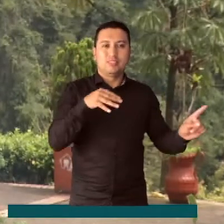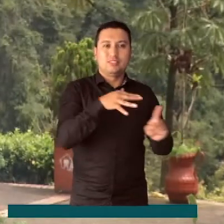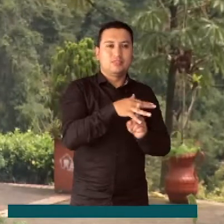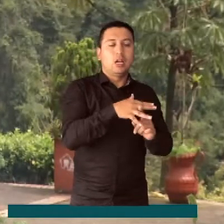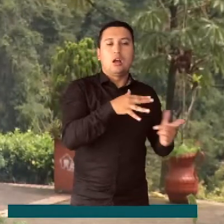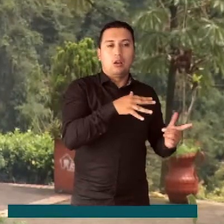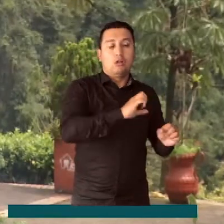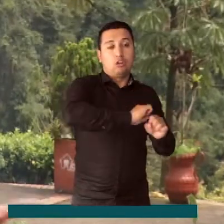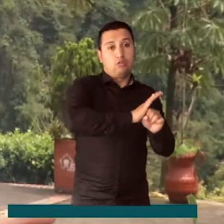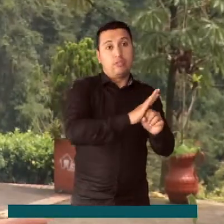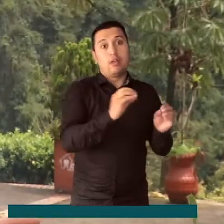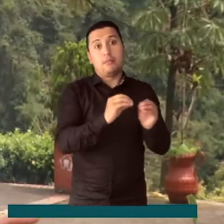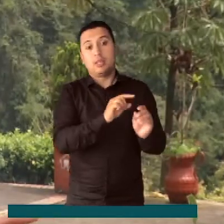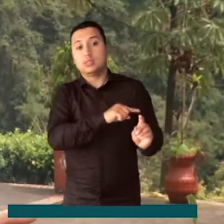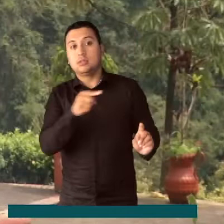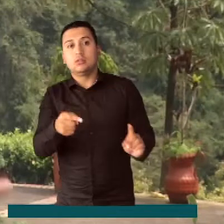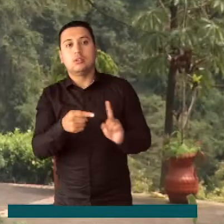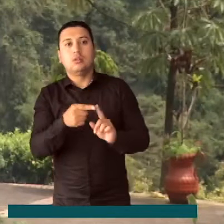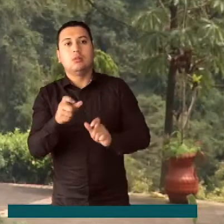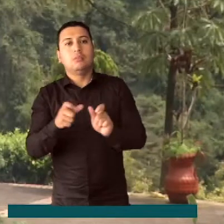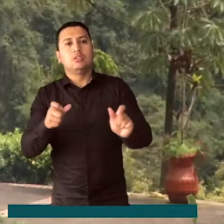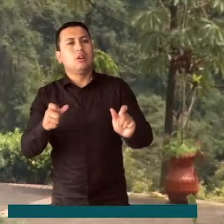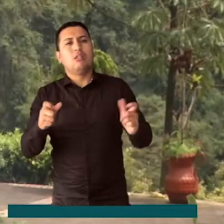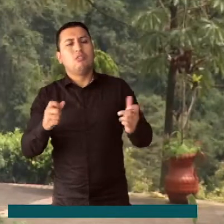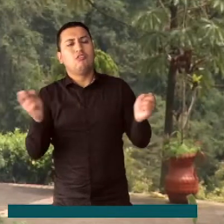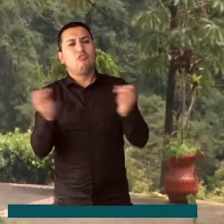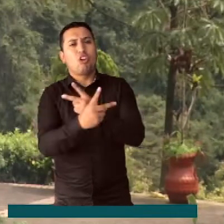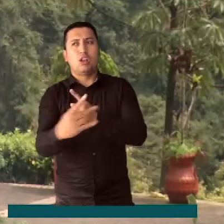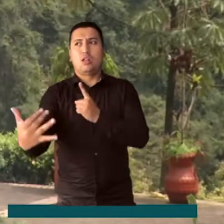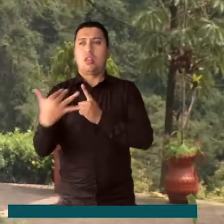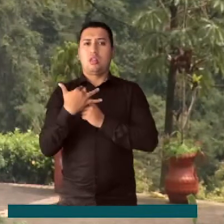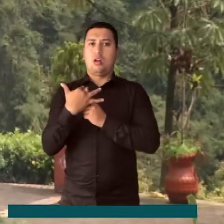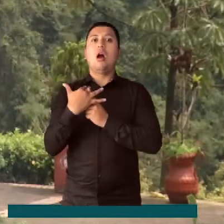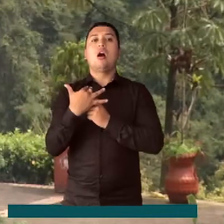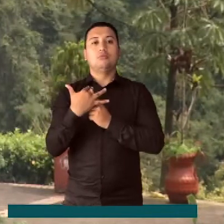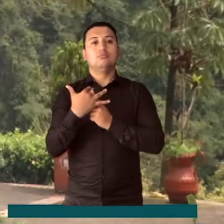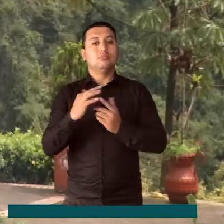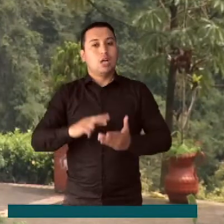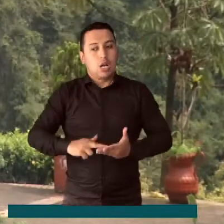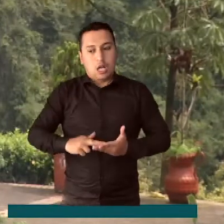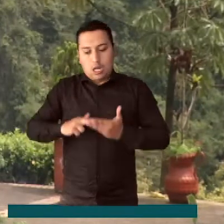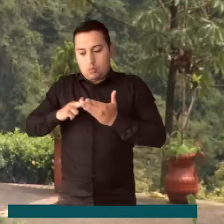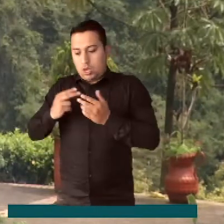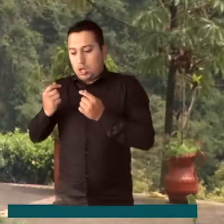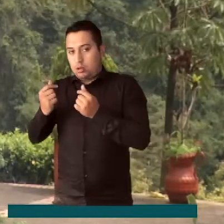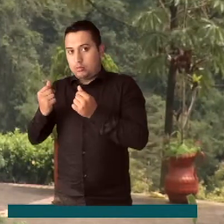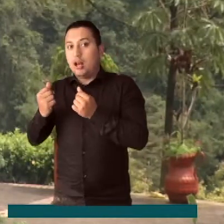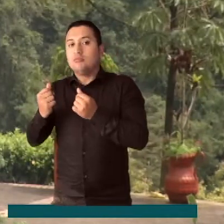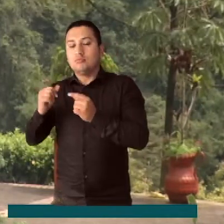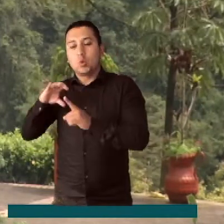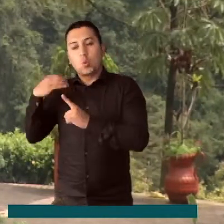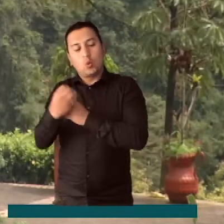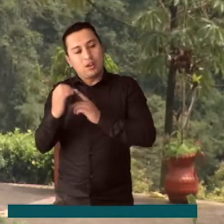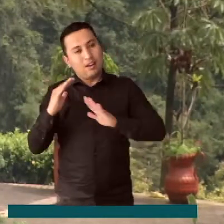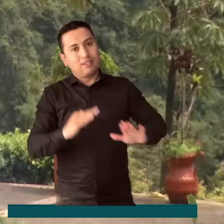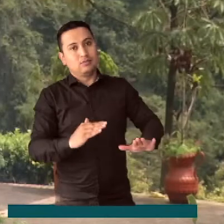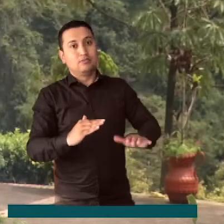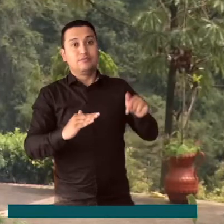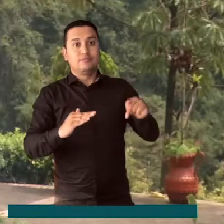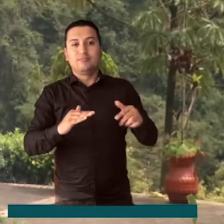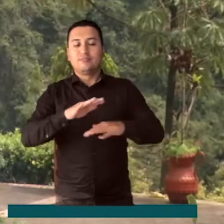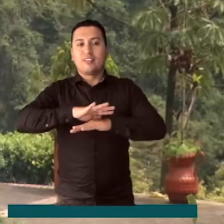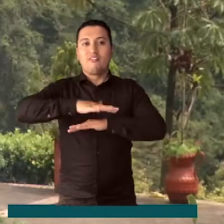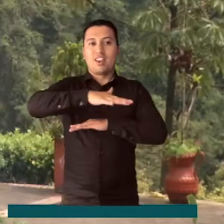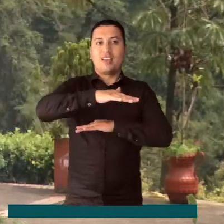armado colombiano y también rescatar algunas tradiciones culturales de esta región. Informó desde la vereda La Victoria,